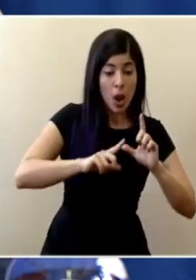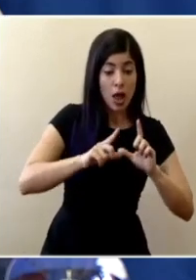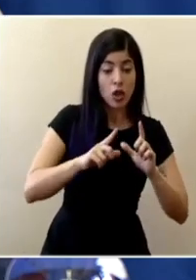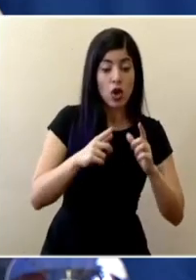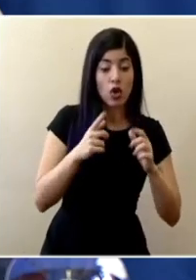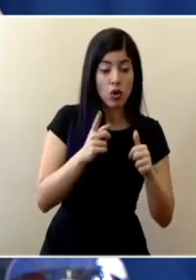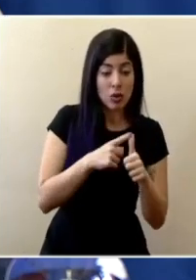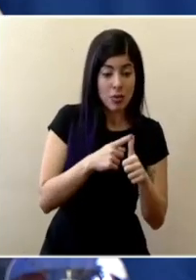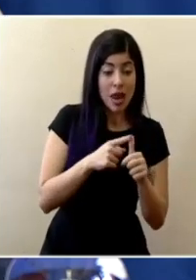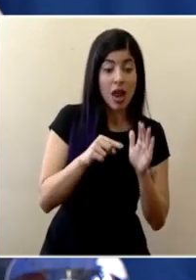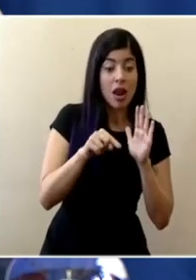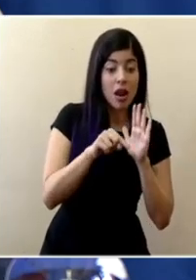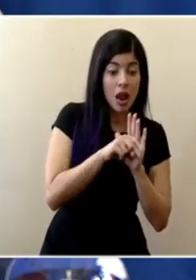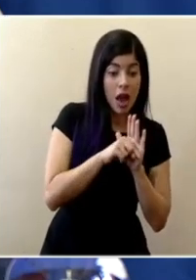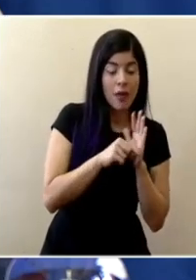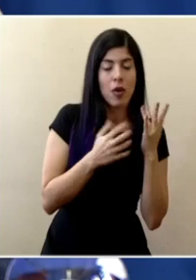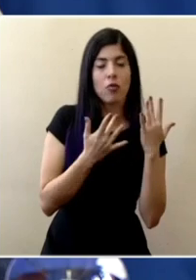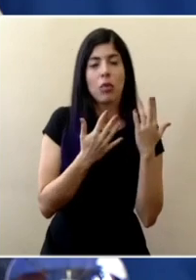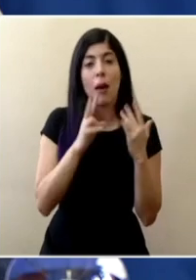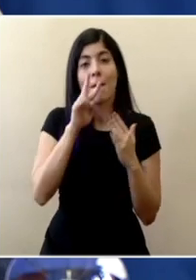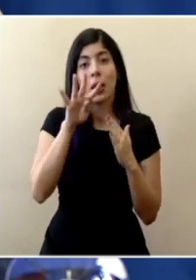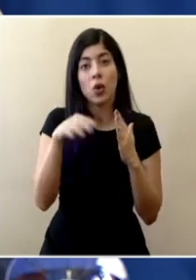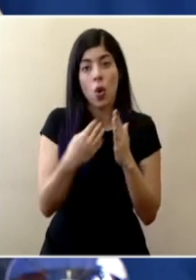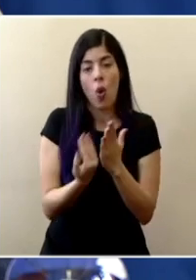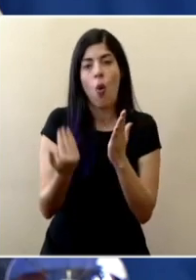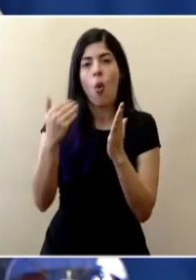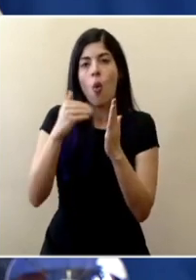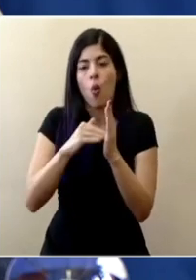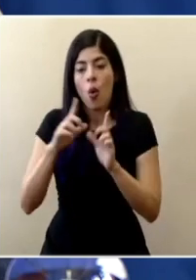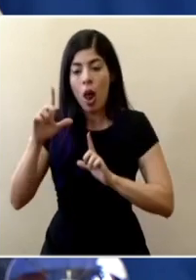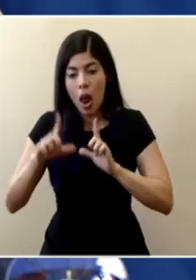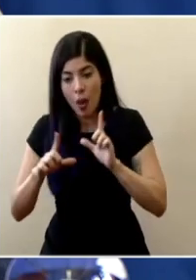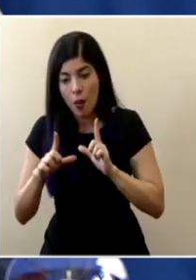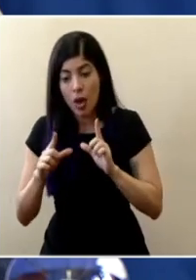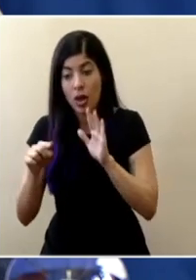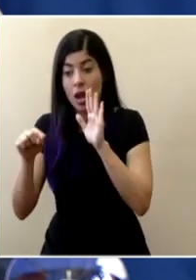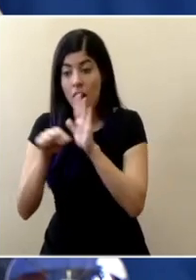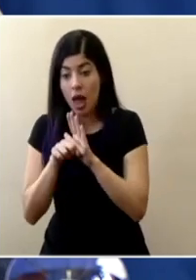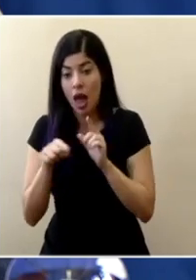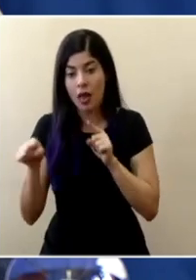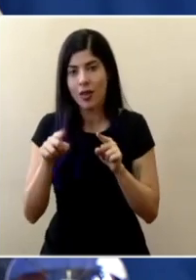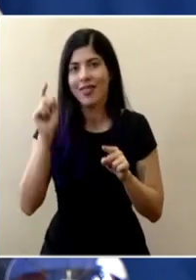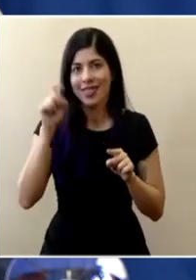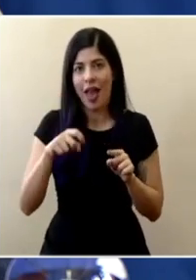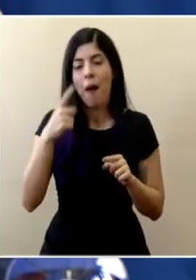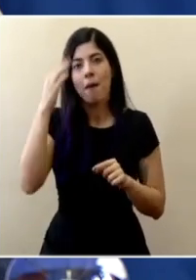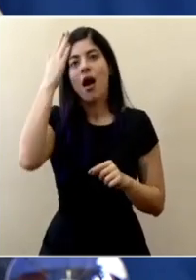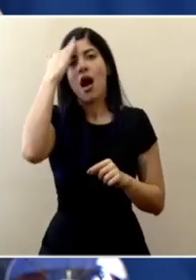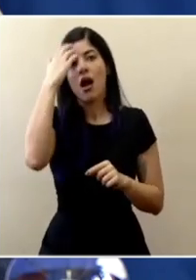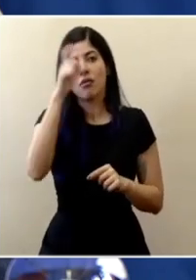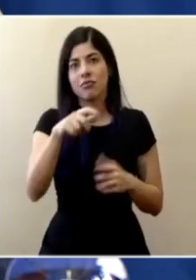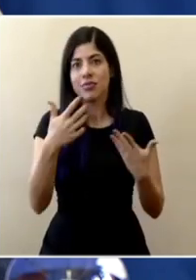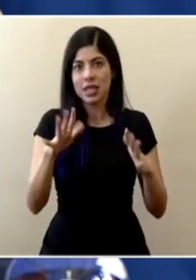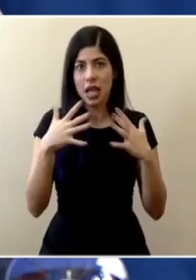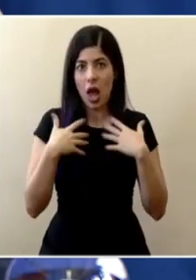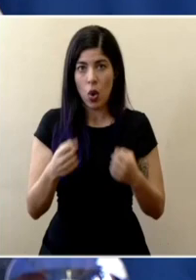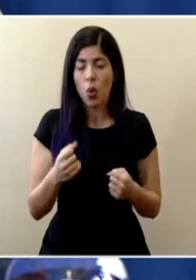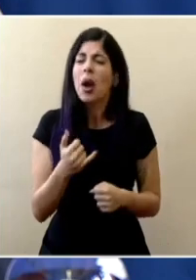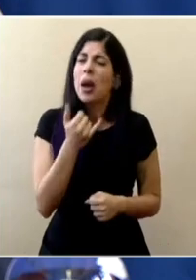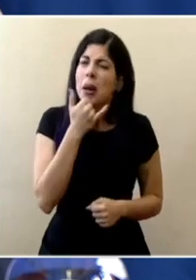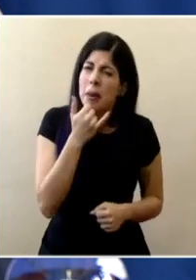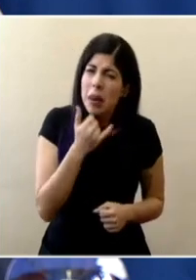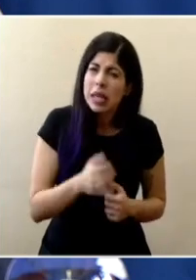una diferencia que salgan negativas con una diferencia de 24 horas entre una y otra ¿qué es lo que pasa? que en algunos casos